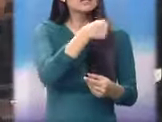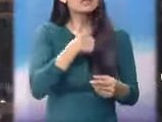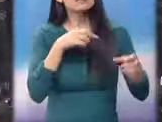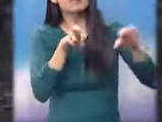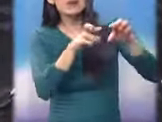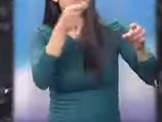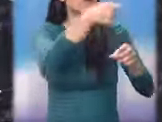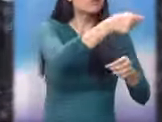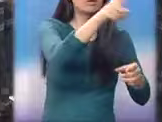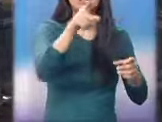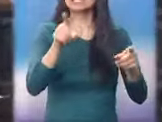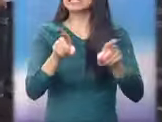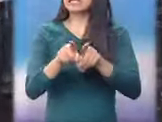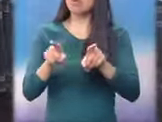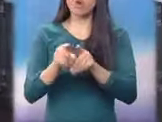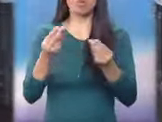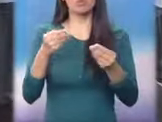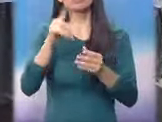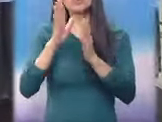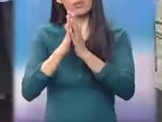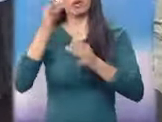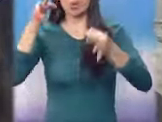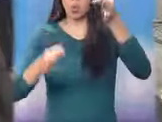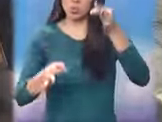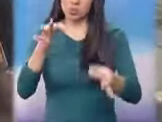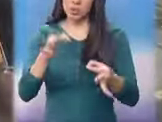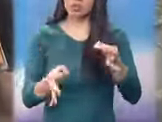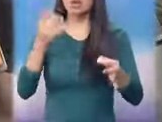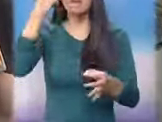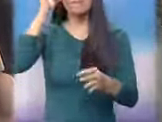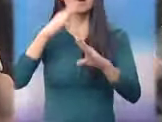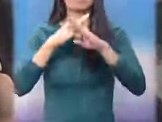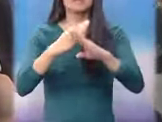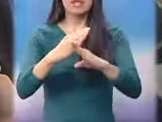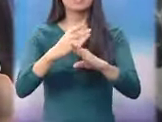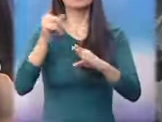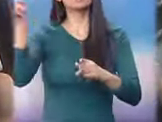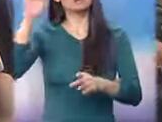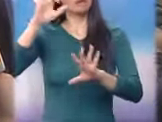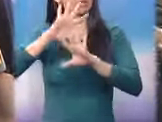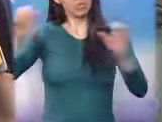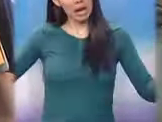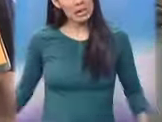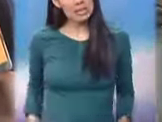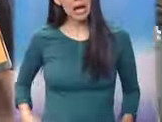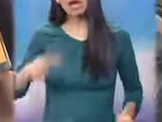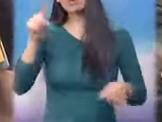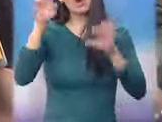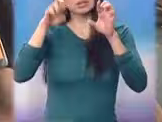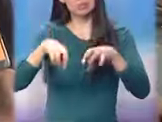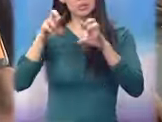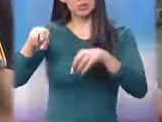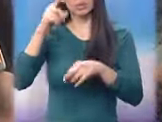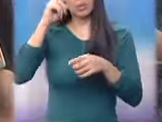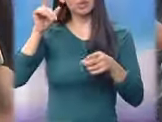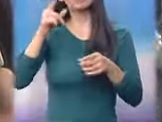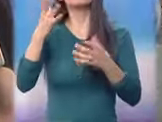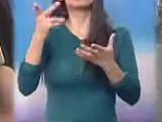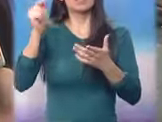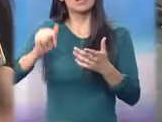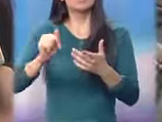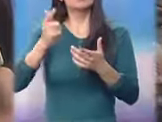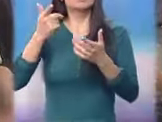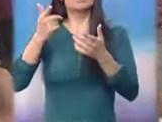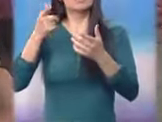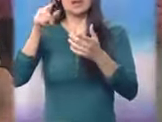sistema de justicia funcione para prevenir, para sancionar el flagelo que vivimos las guatemaltecas y para que